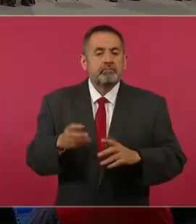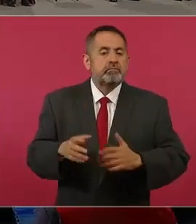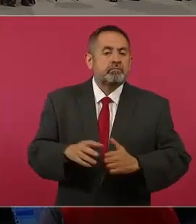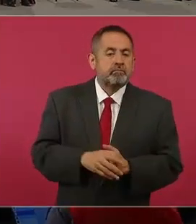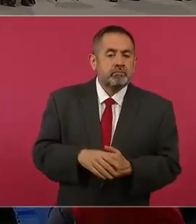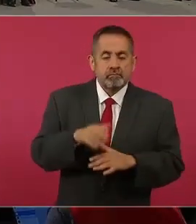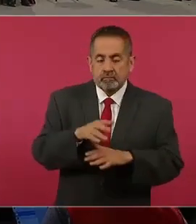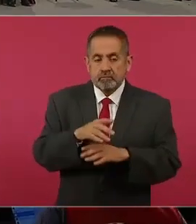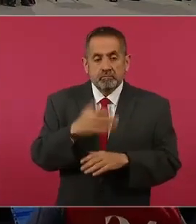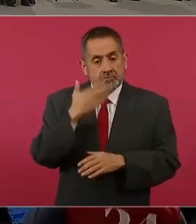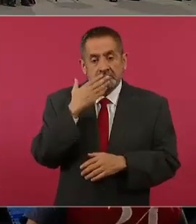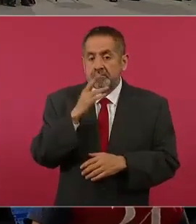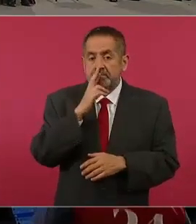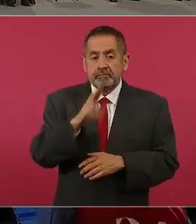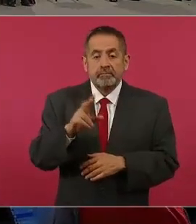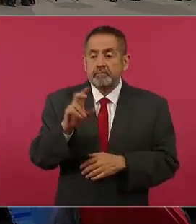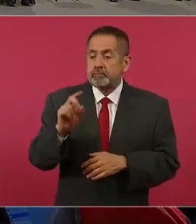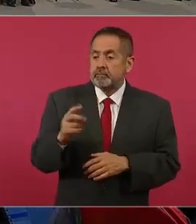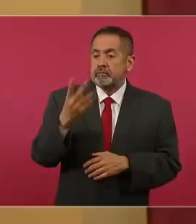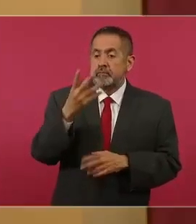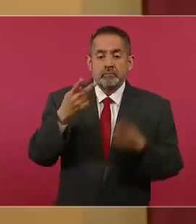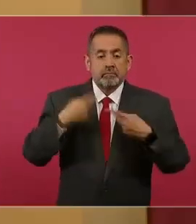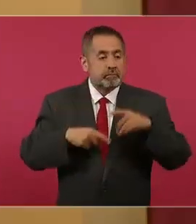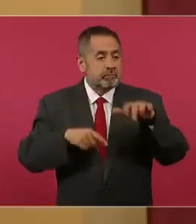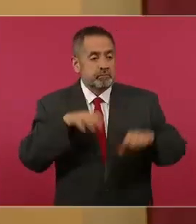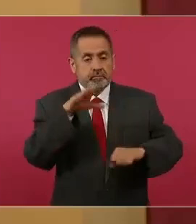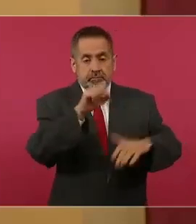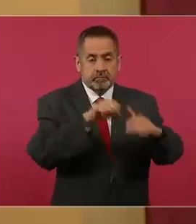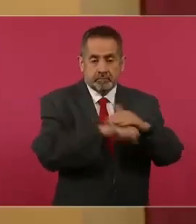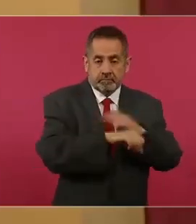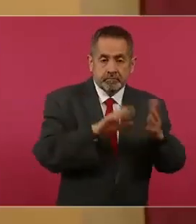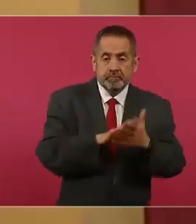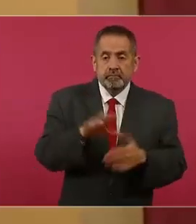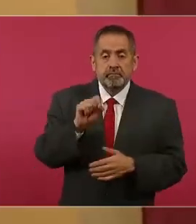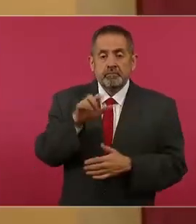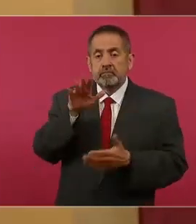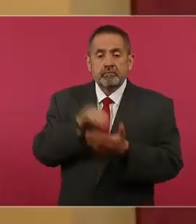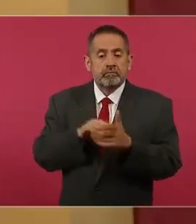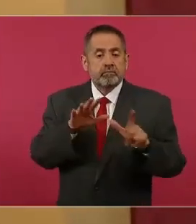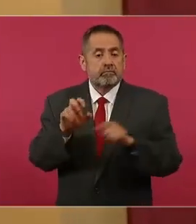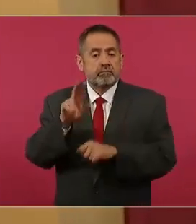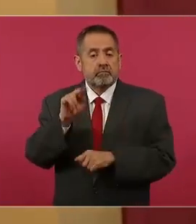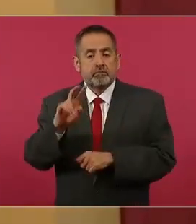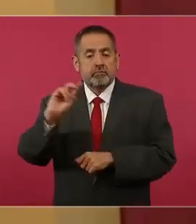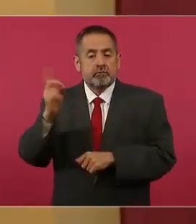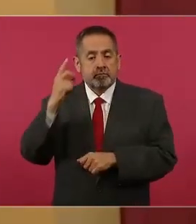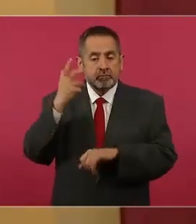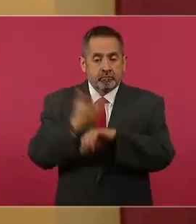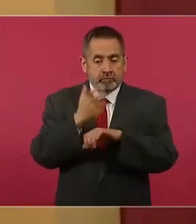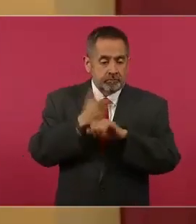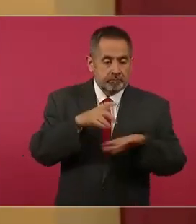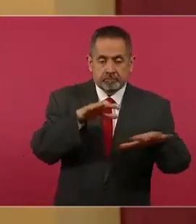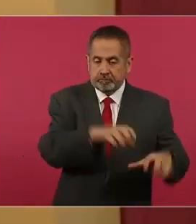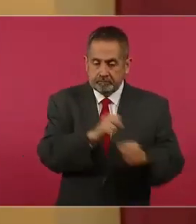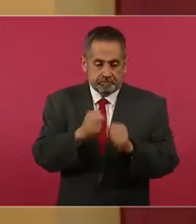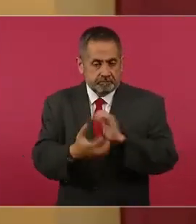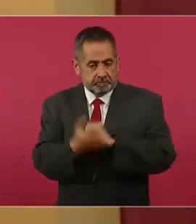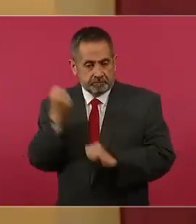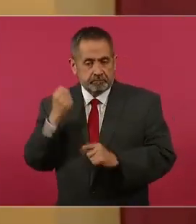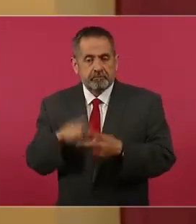han sido importantes, 34 detenidos, 65 mil 780 dólares americanos asegurados,